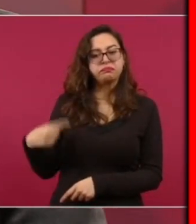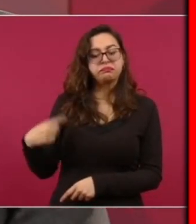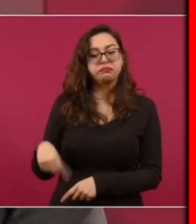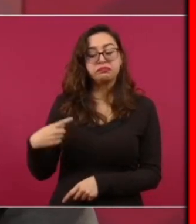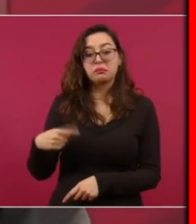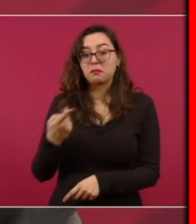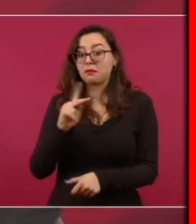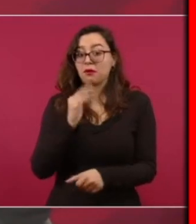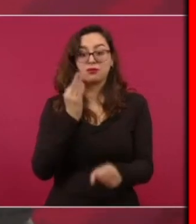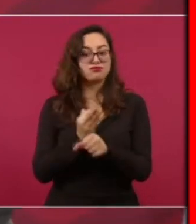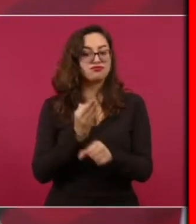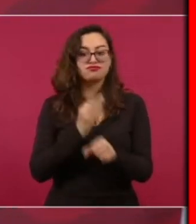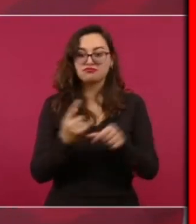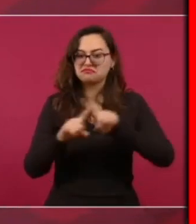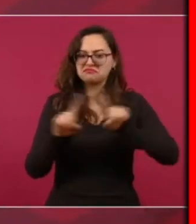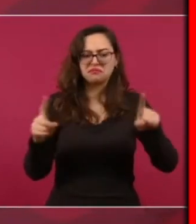En paz